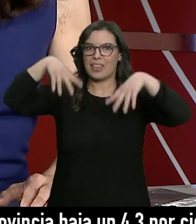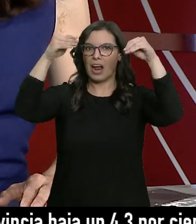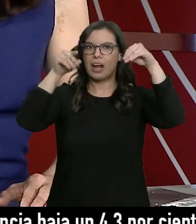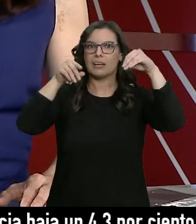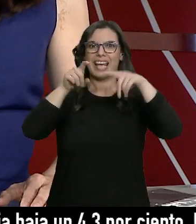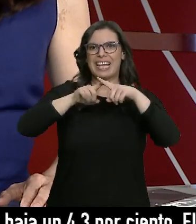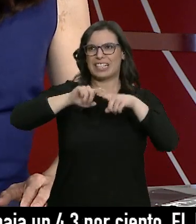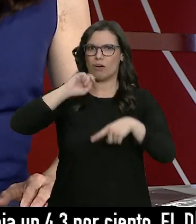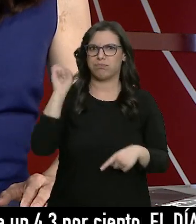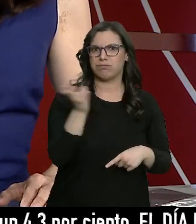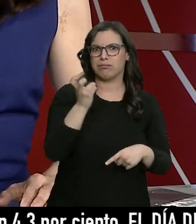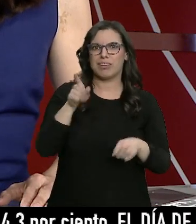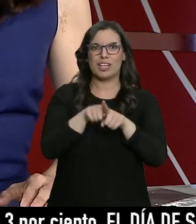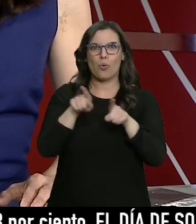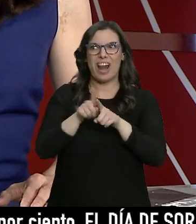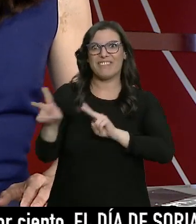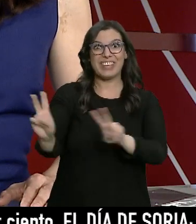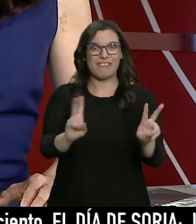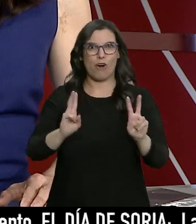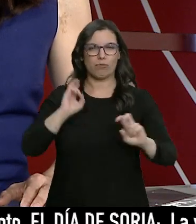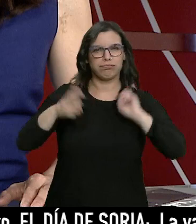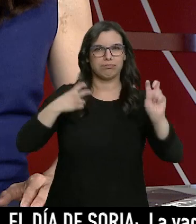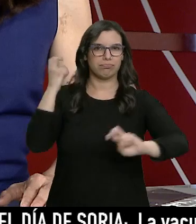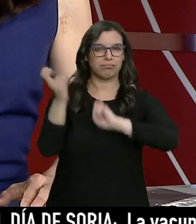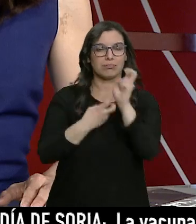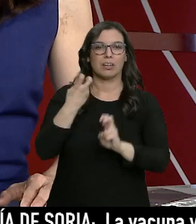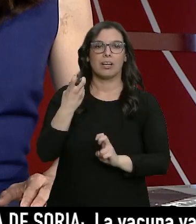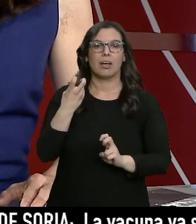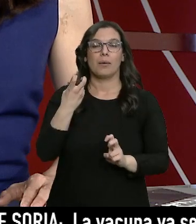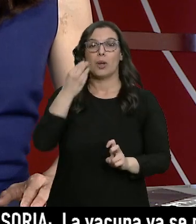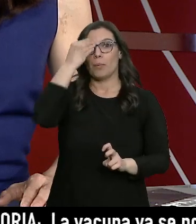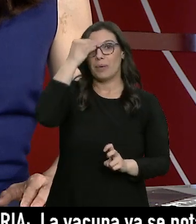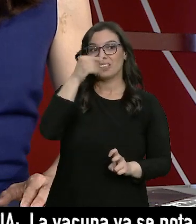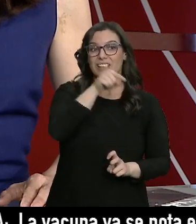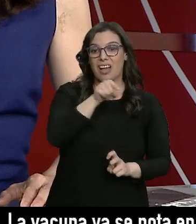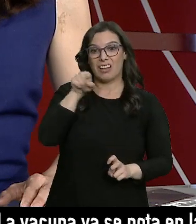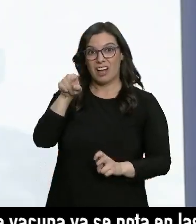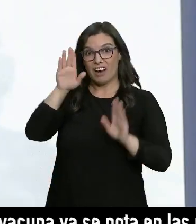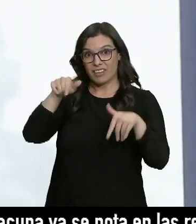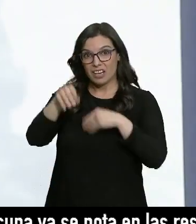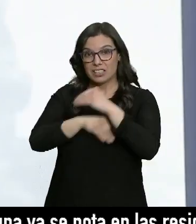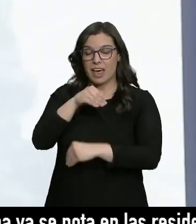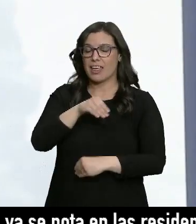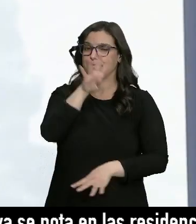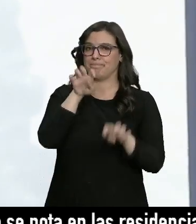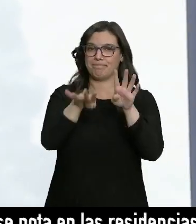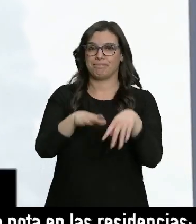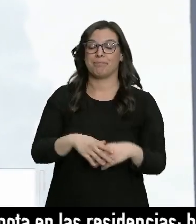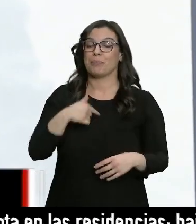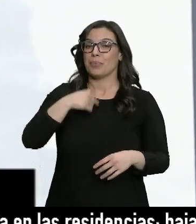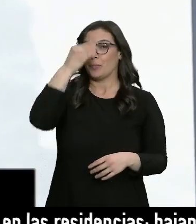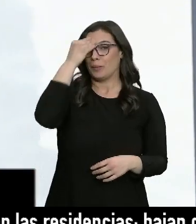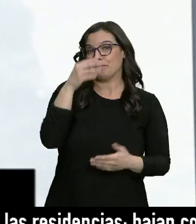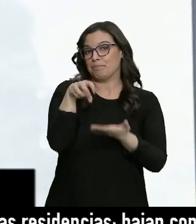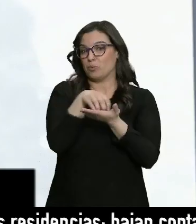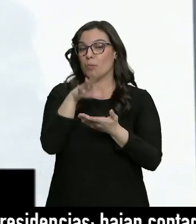varios estilos aún así ponía en duda que su destino final sea el proyectado. Lo dudo porque me